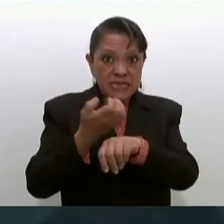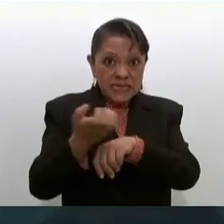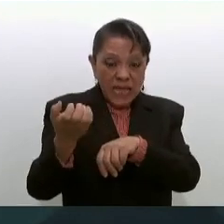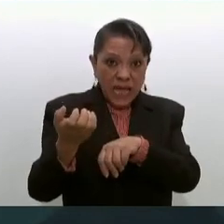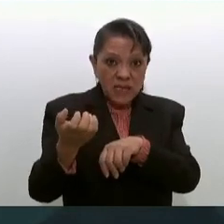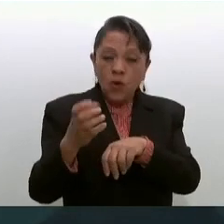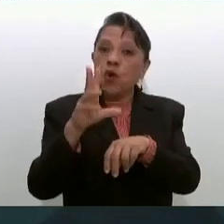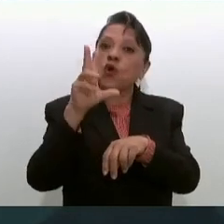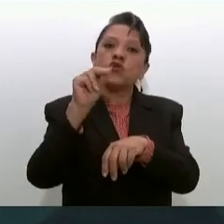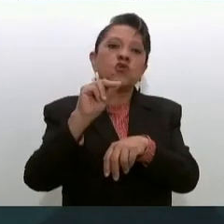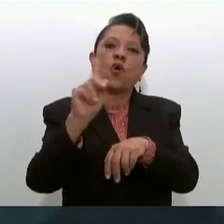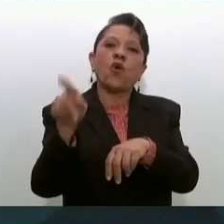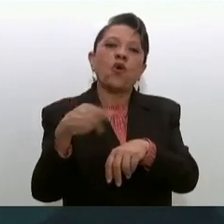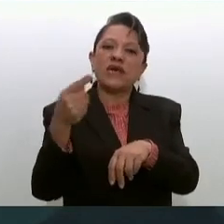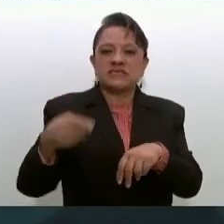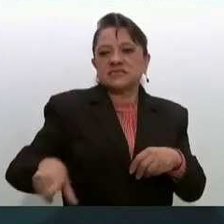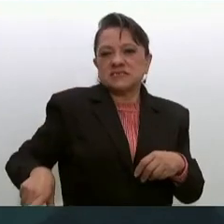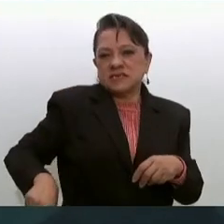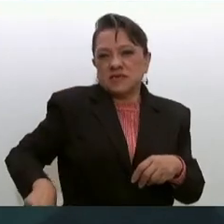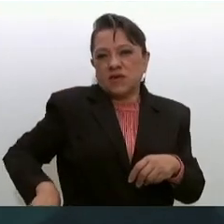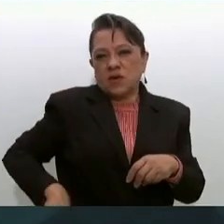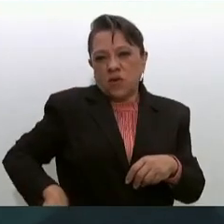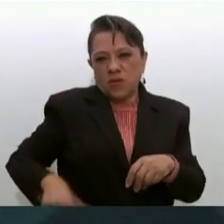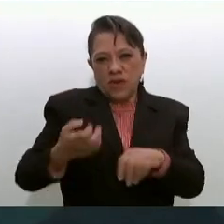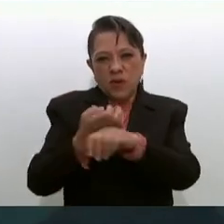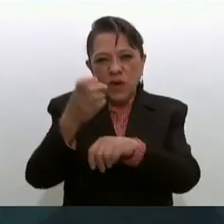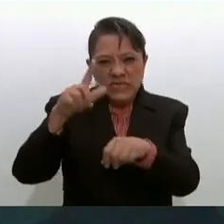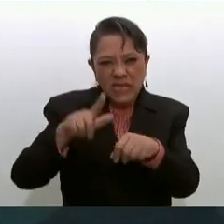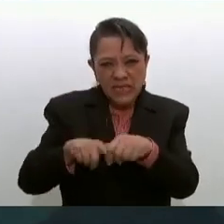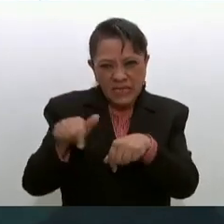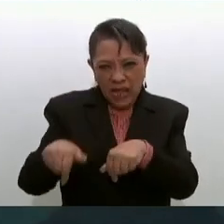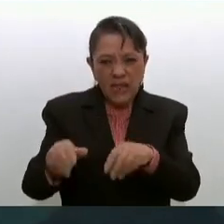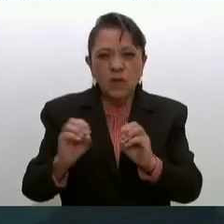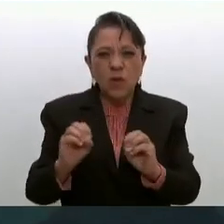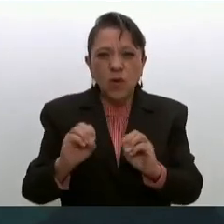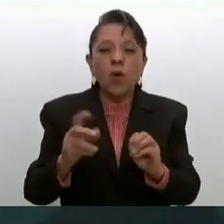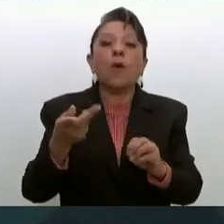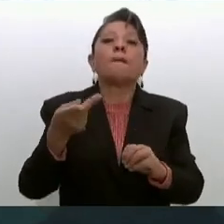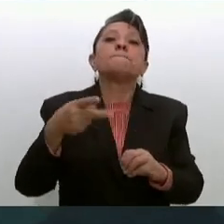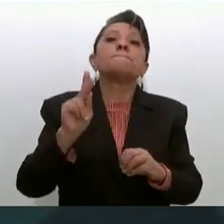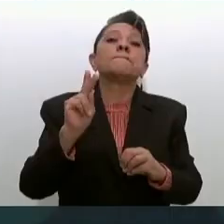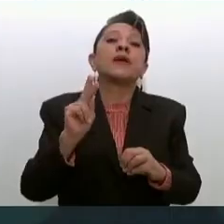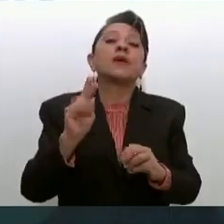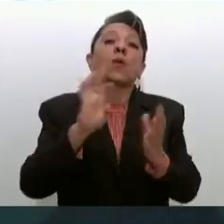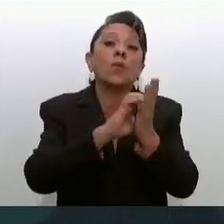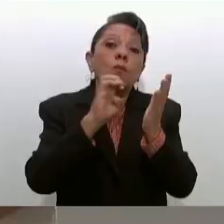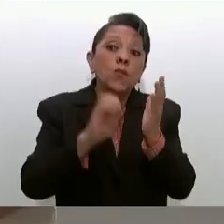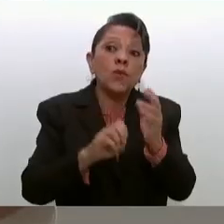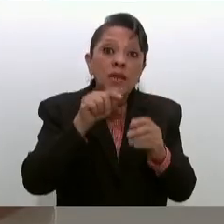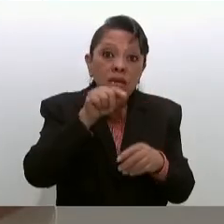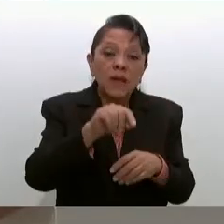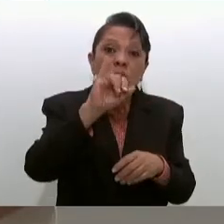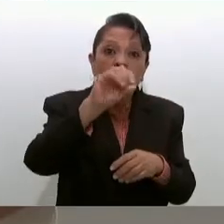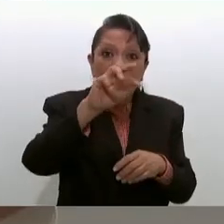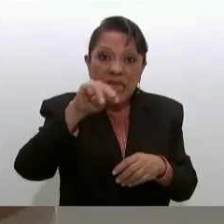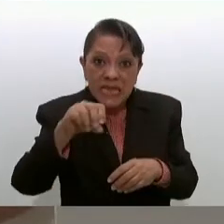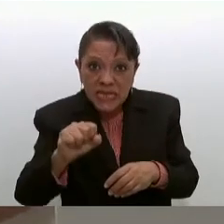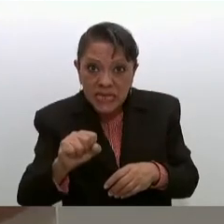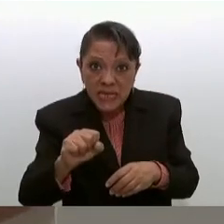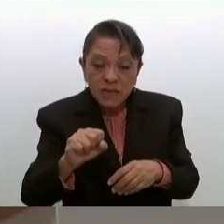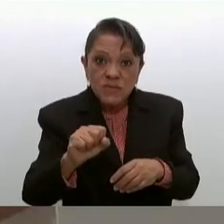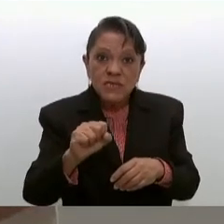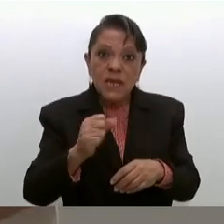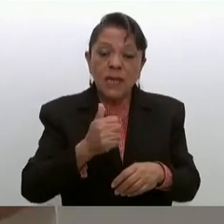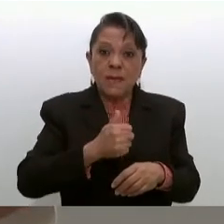pertenece a ningún grupo social de atención, como es el INSS-Bienestar, requiere ser transferido con